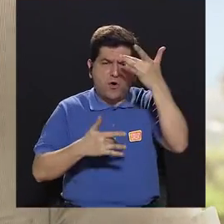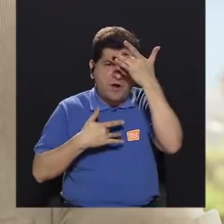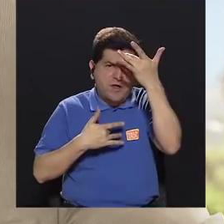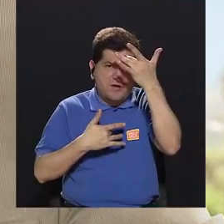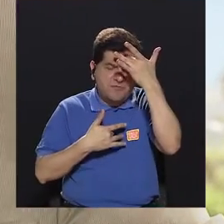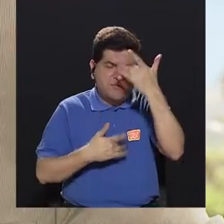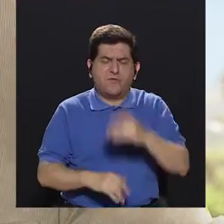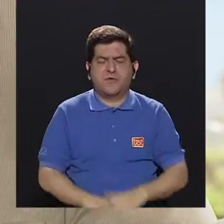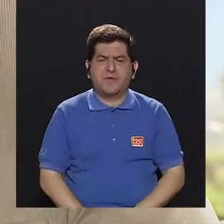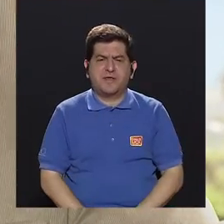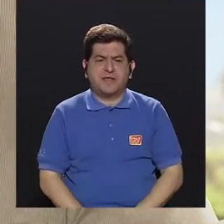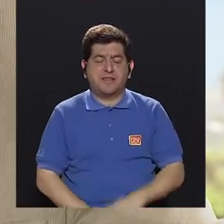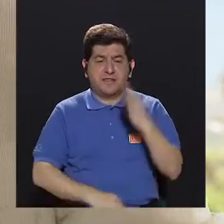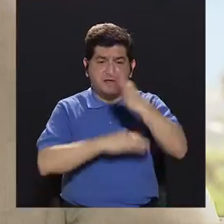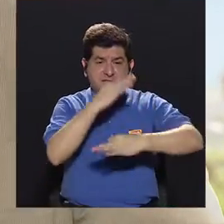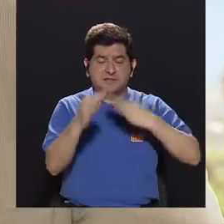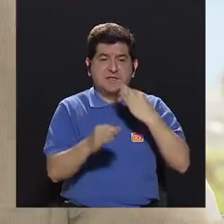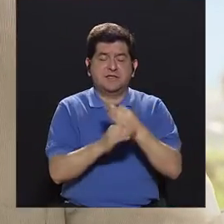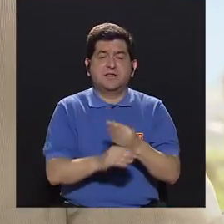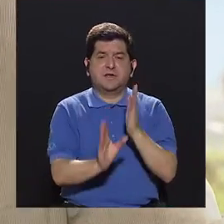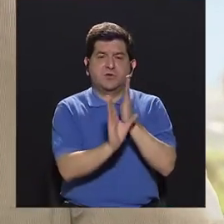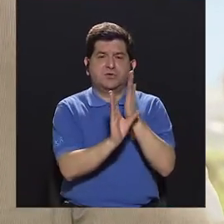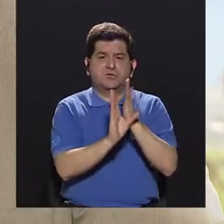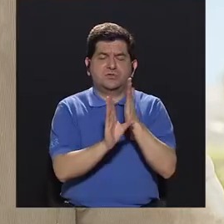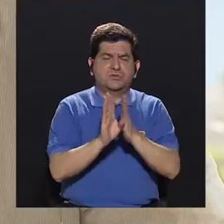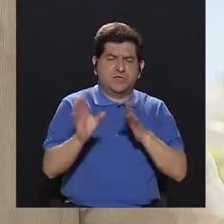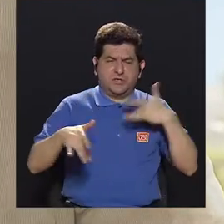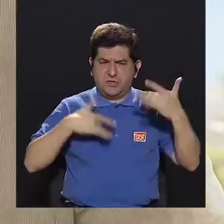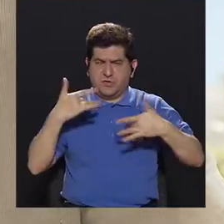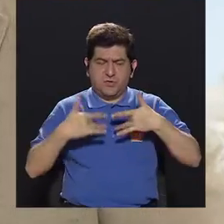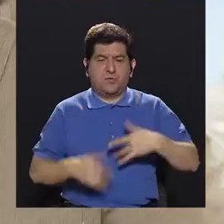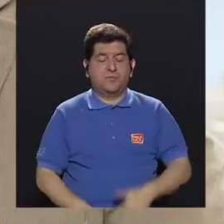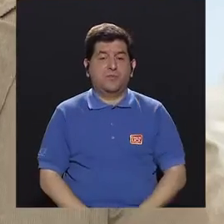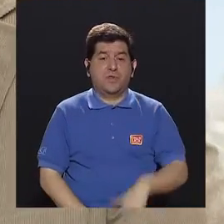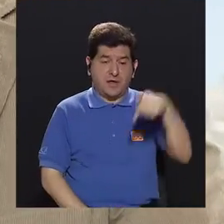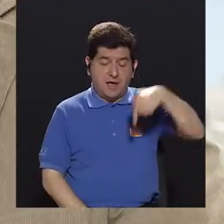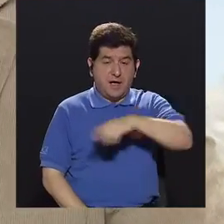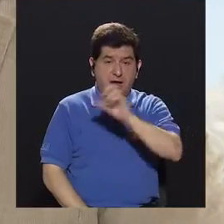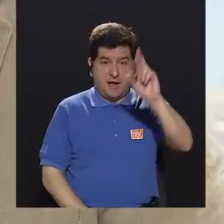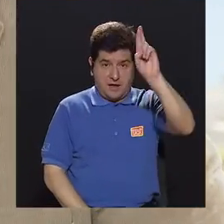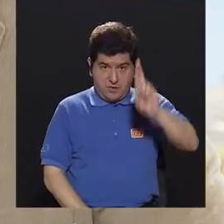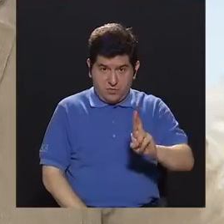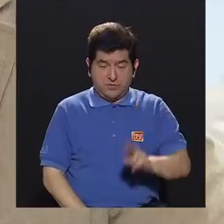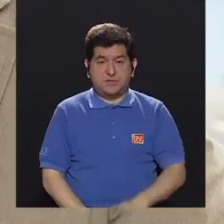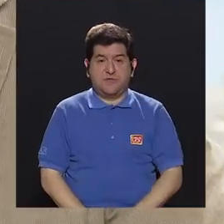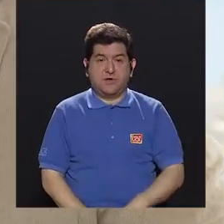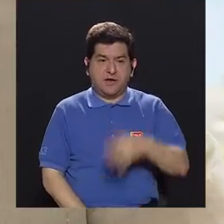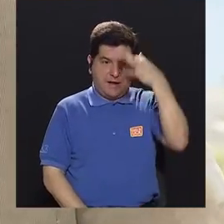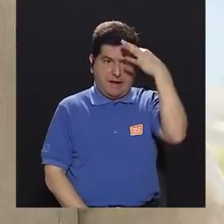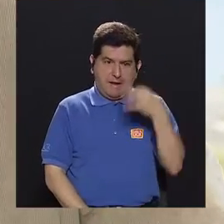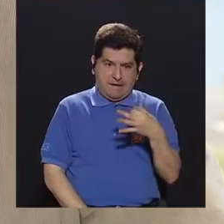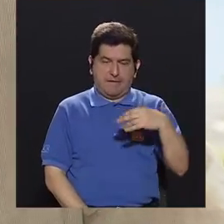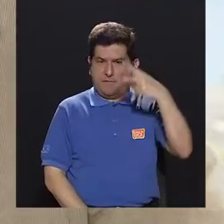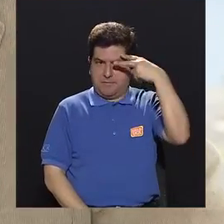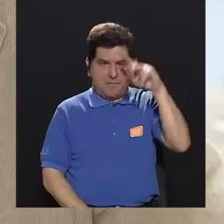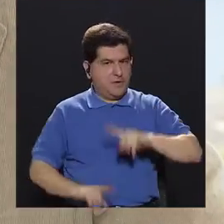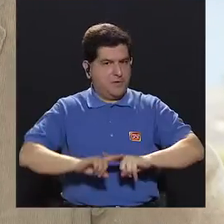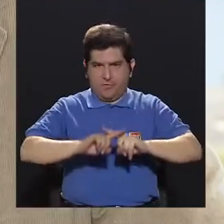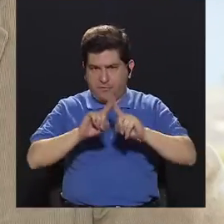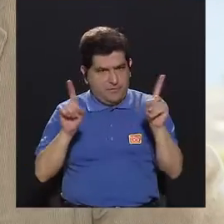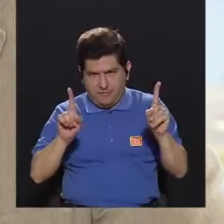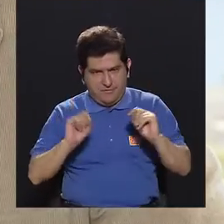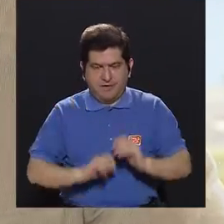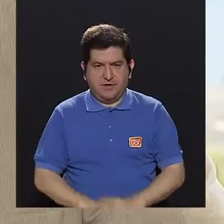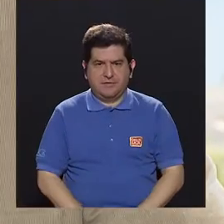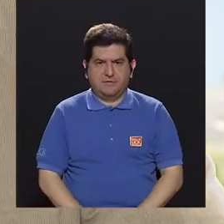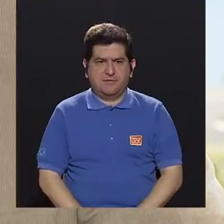enfermedades psicosomáticas, por ejemplo? Porque bueno, yo le puedo decir que nuestra consulta acá en Costa Rica, que me imagino que en México no dista de ser muy